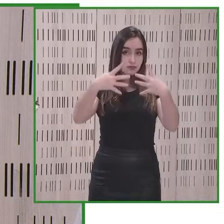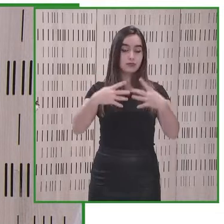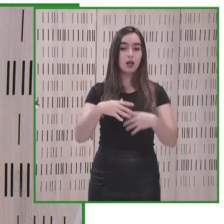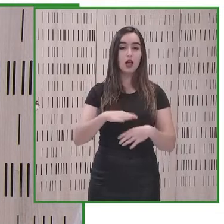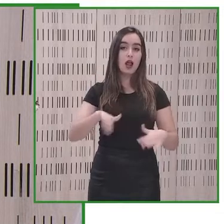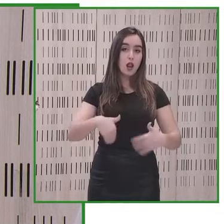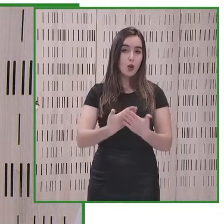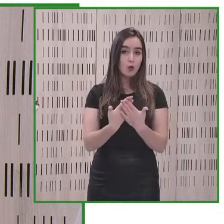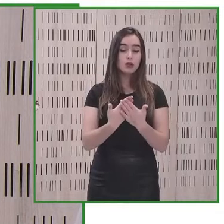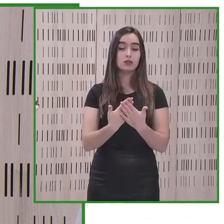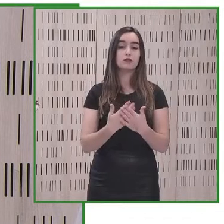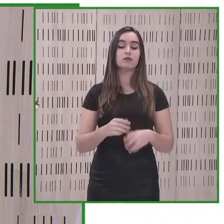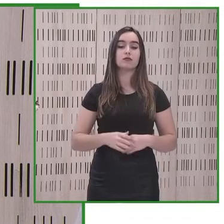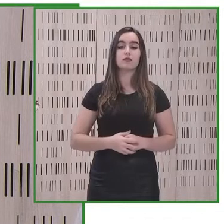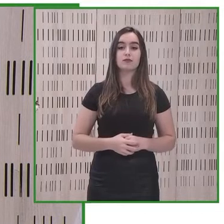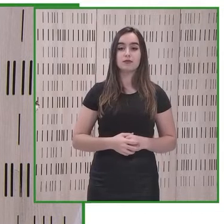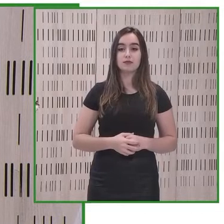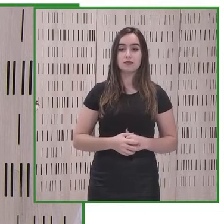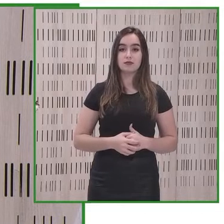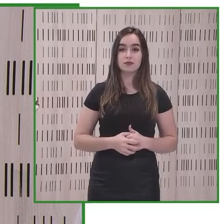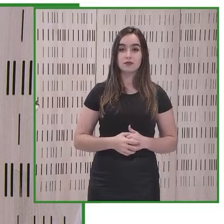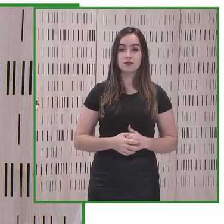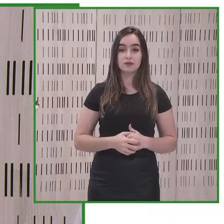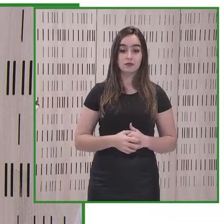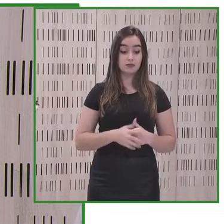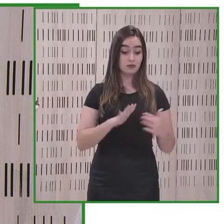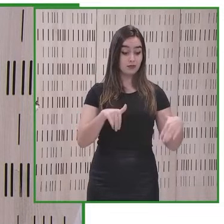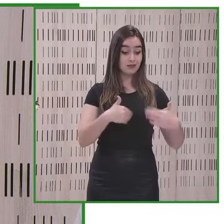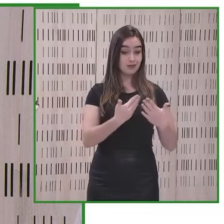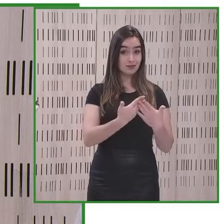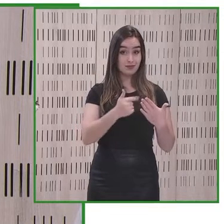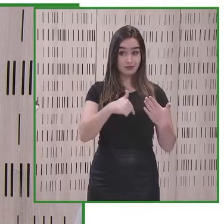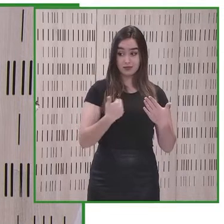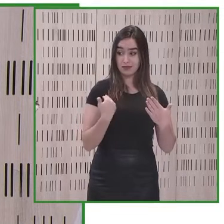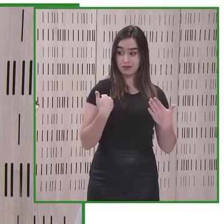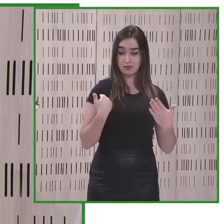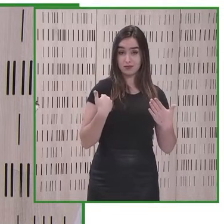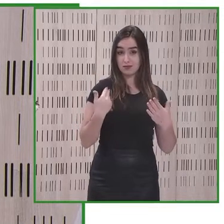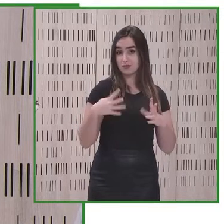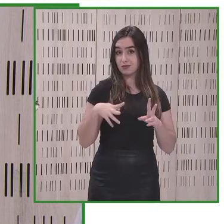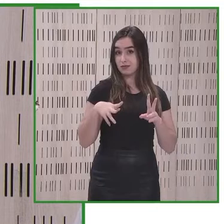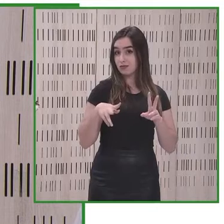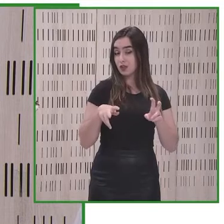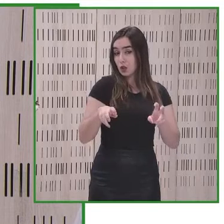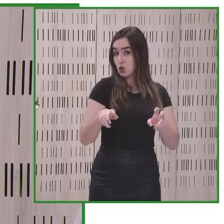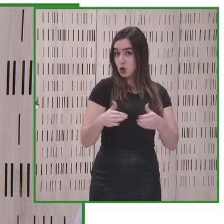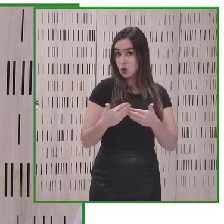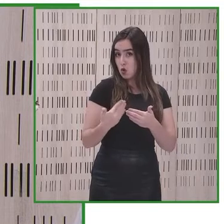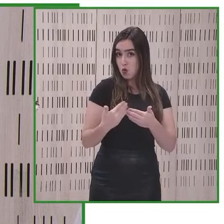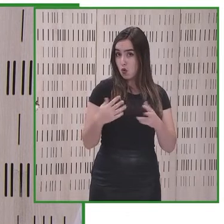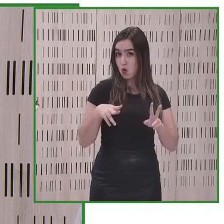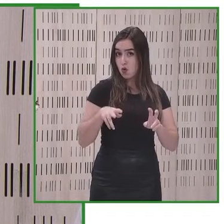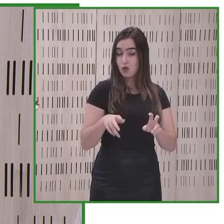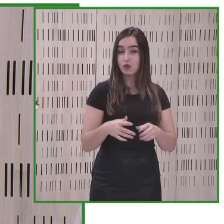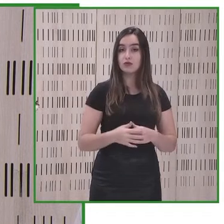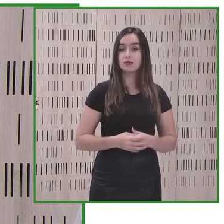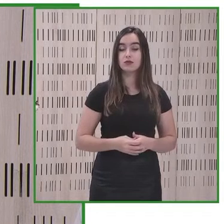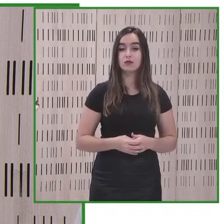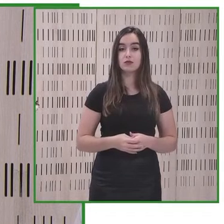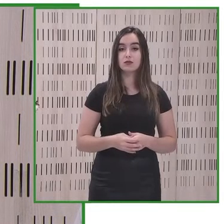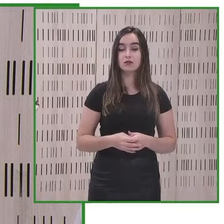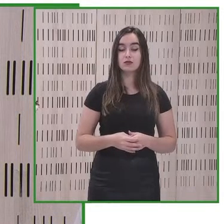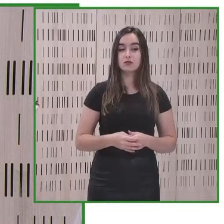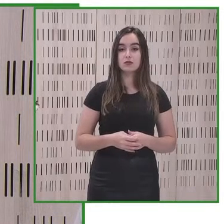como decía javier la sede de nuestro grupo de empresas ilunion la pata más joven del de las tres patas que tiene el grupo social 11 gracias